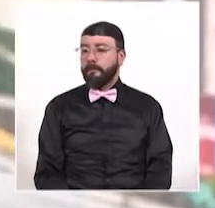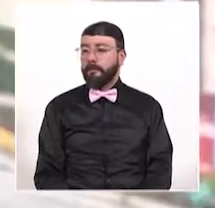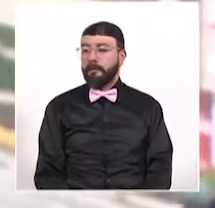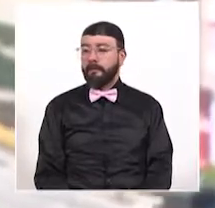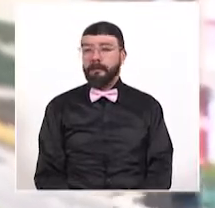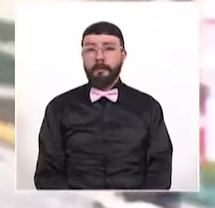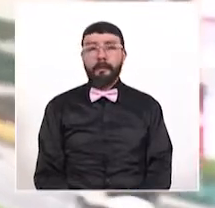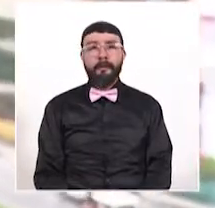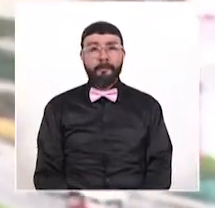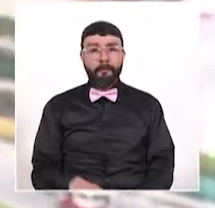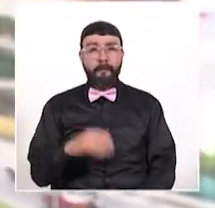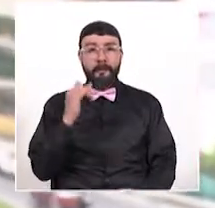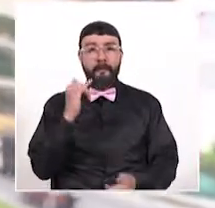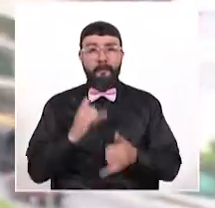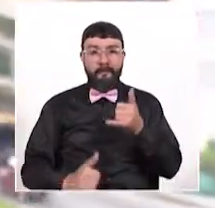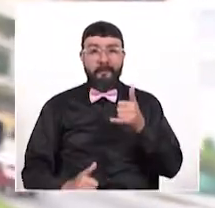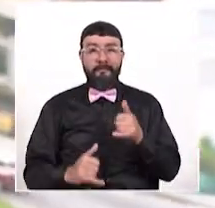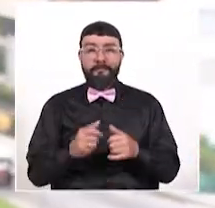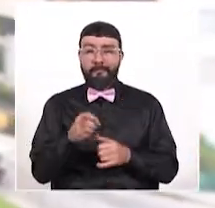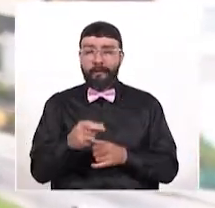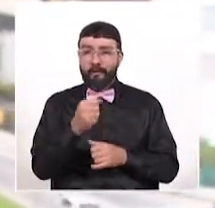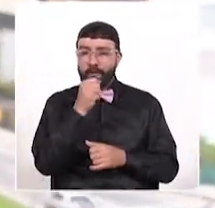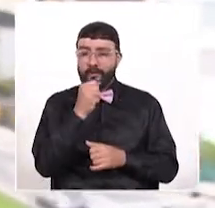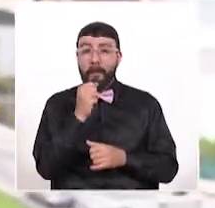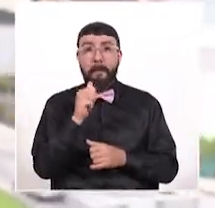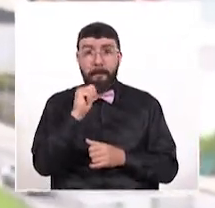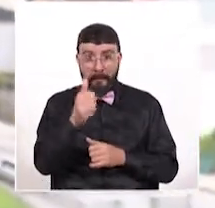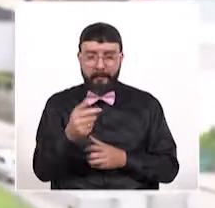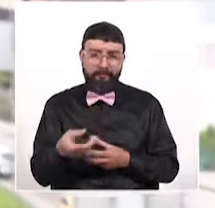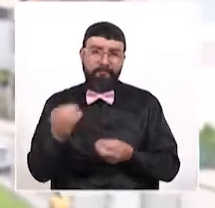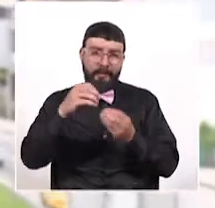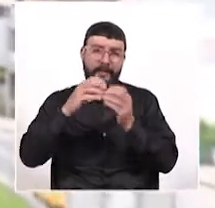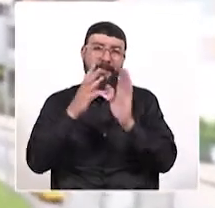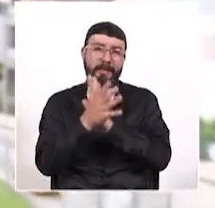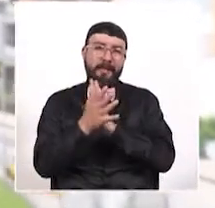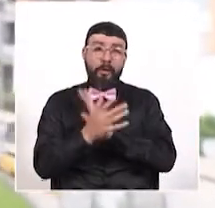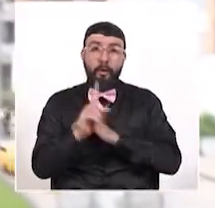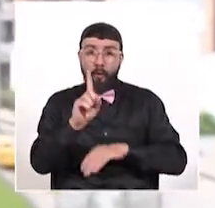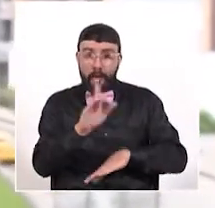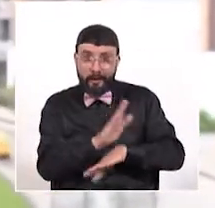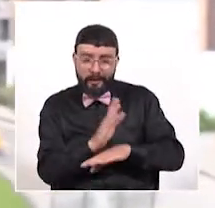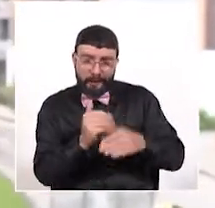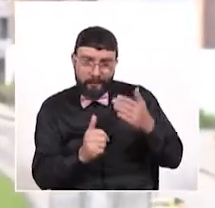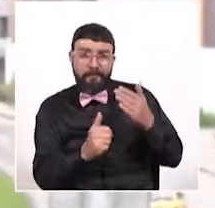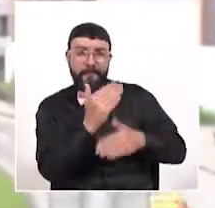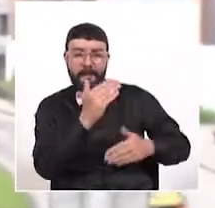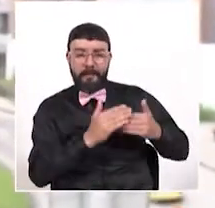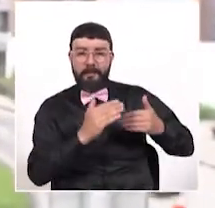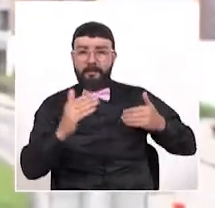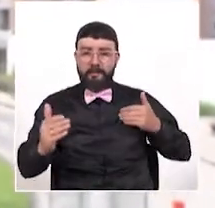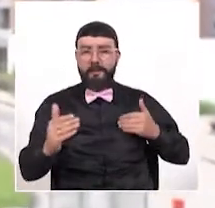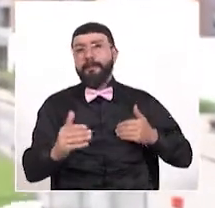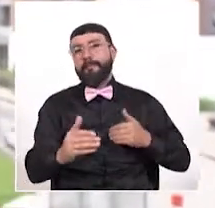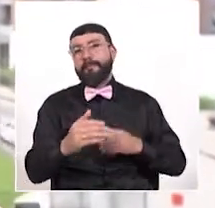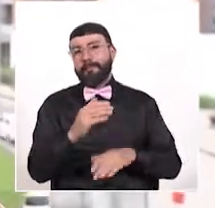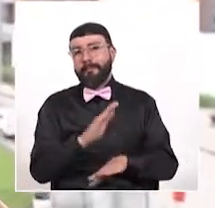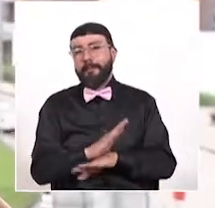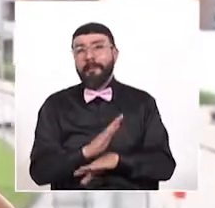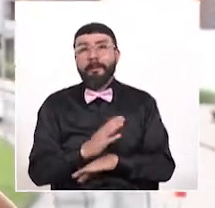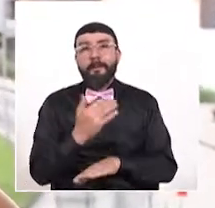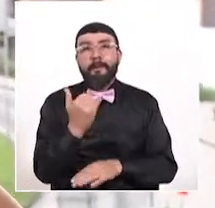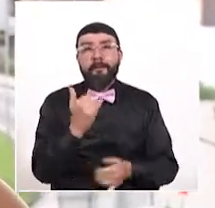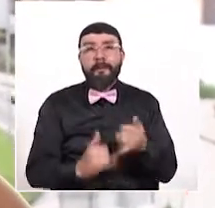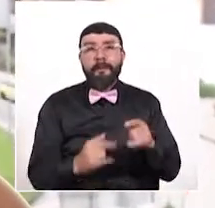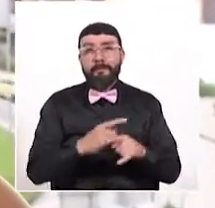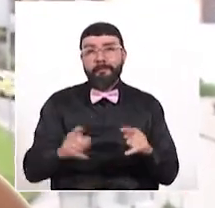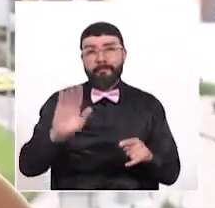De esta manera llegamos al final de Sin Estrés. Nos vemos mañana nuevamente a partir de la una de la tarde en la emisión de Telecafe Noticias fin